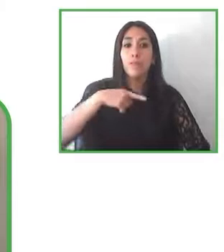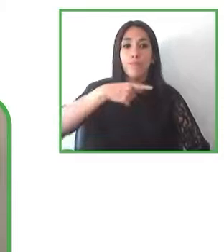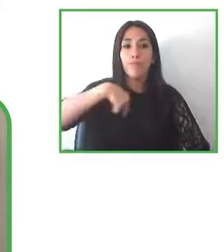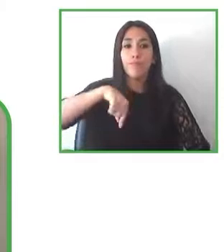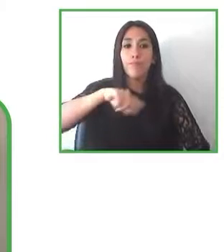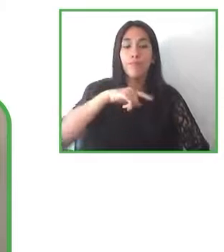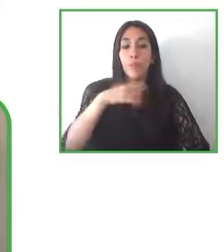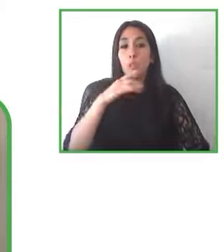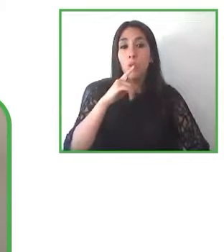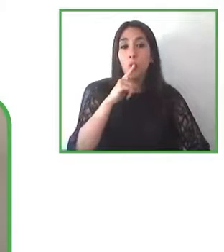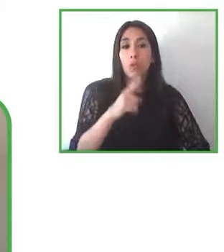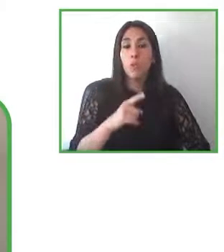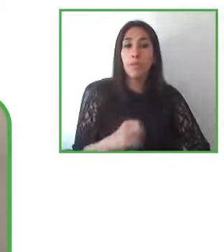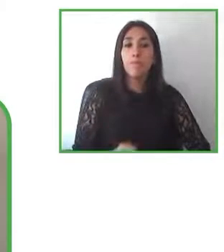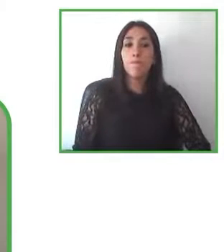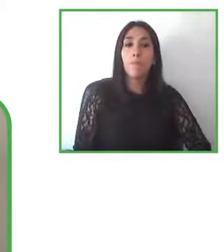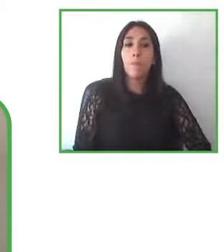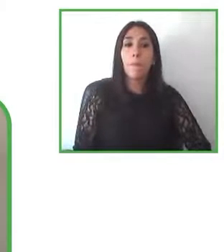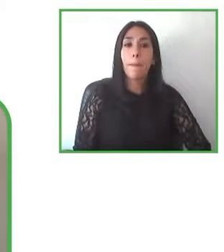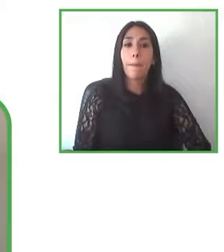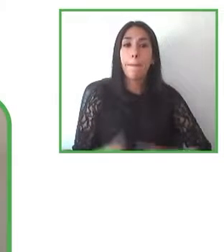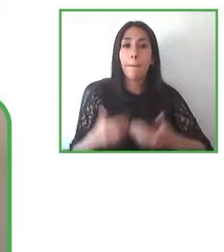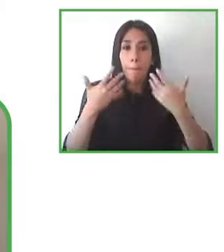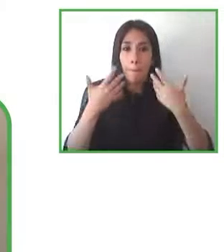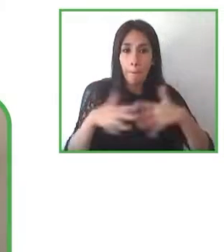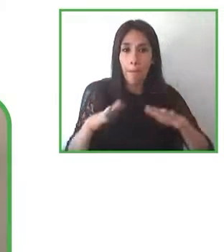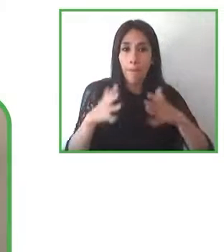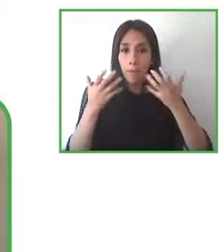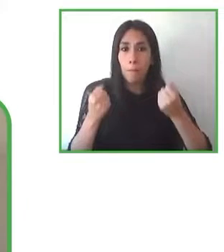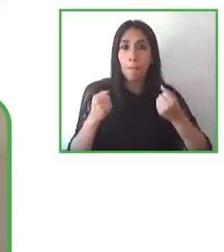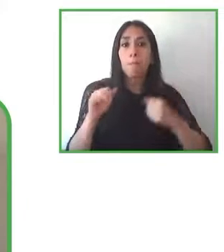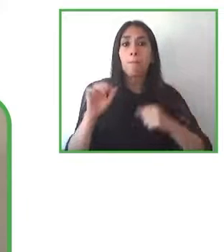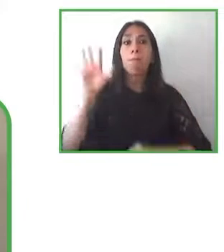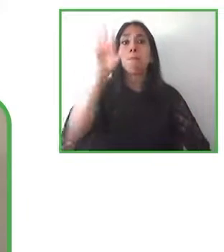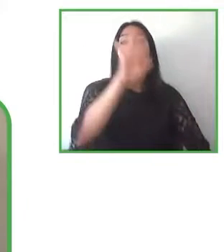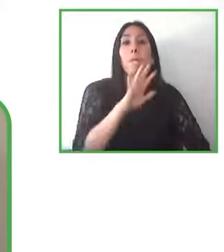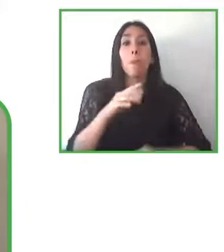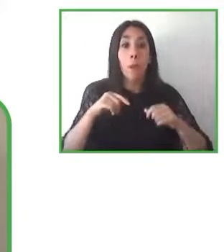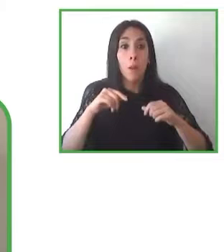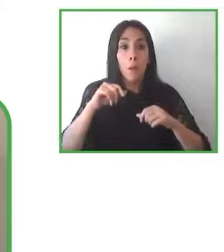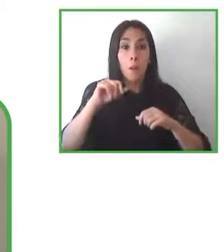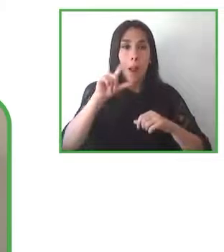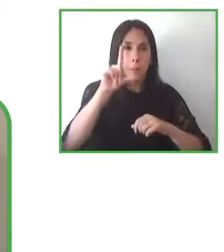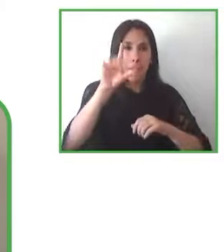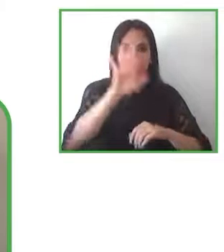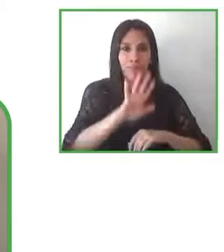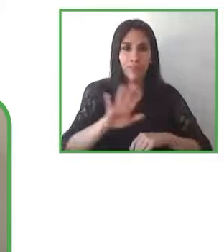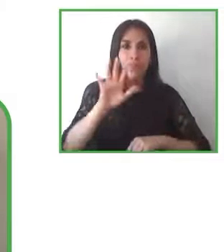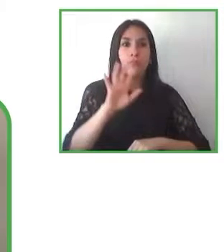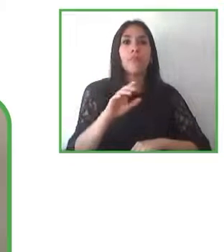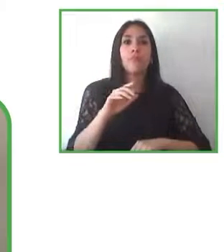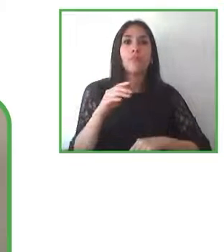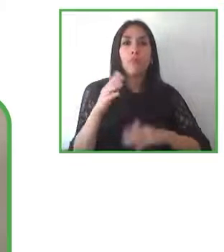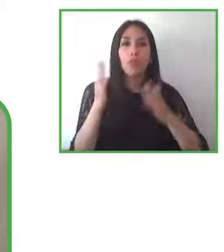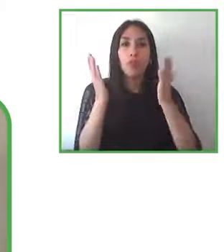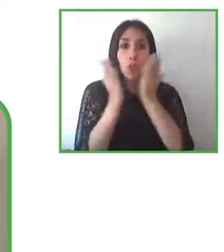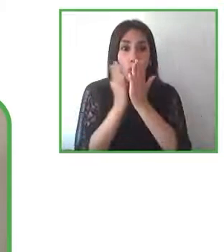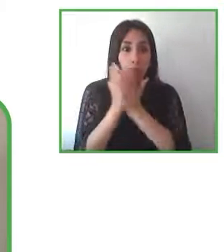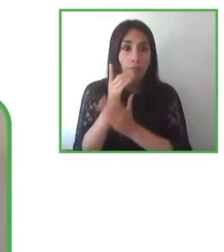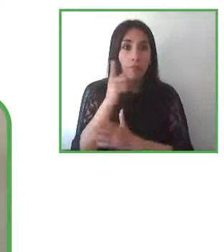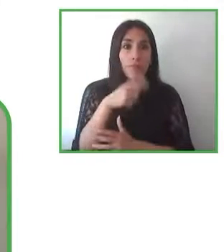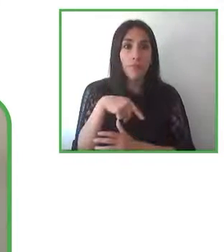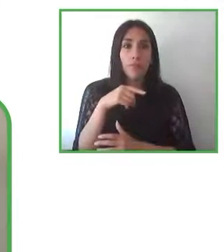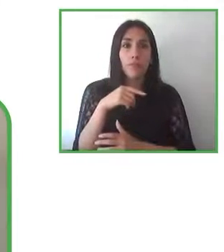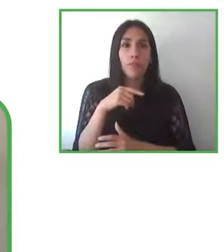Latinoamérica y tenemos alumnos en toda Latinoamérica con lo cual eso ya está eso ya está ahí porque un poco la realidad